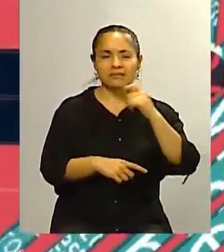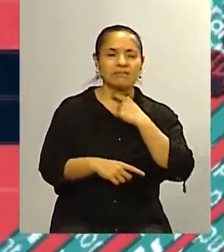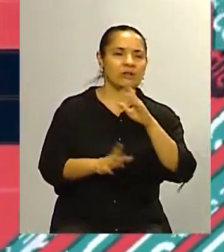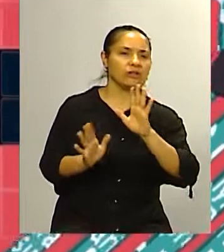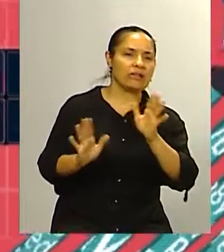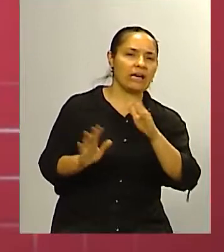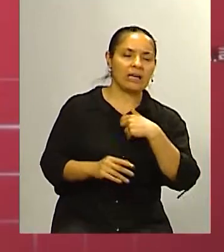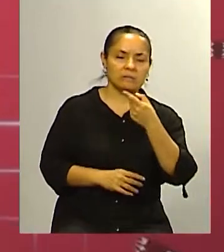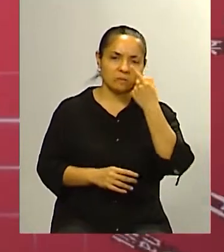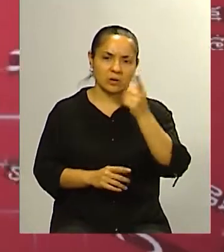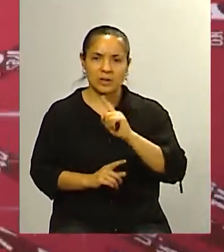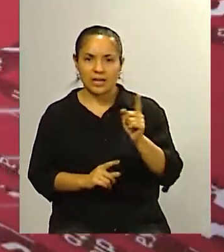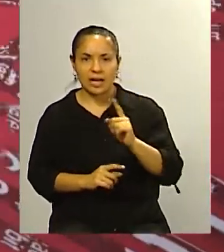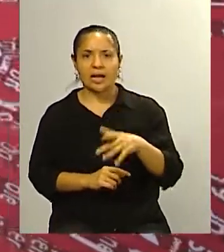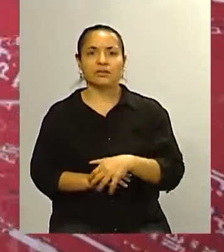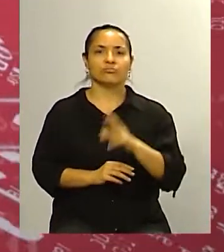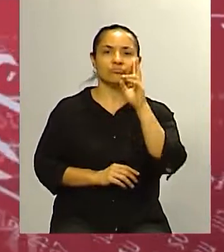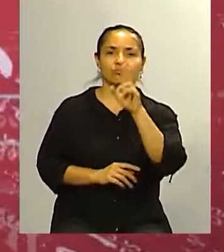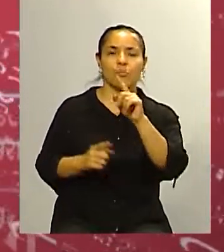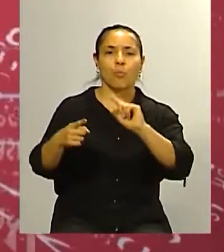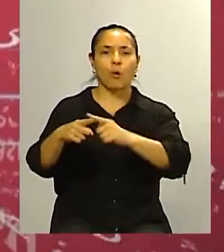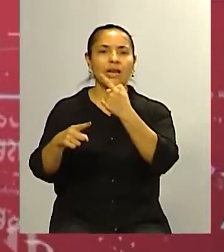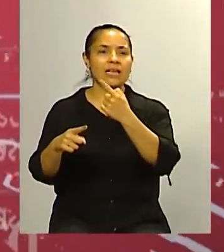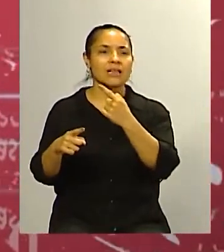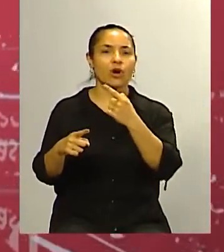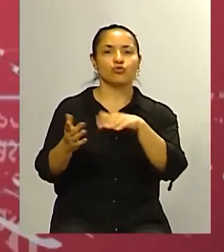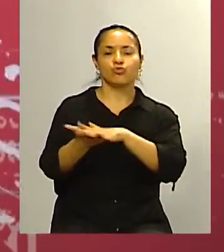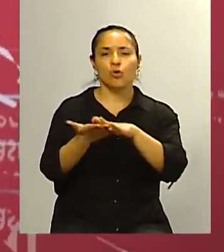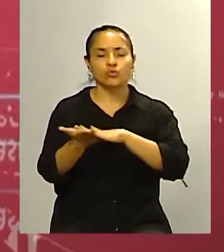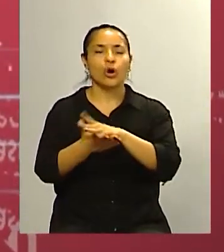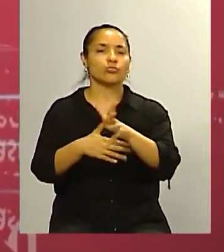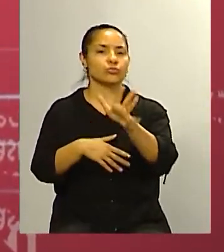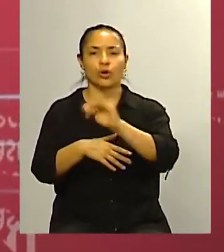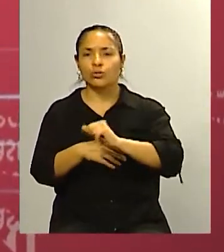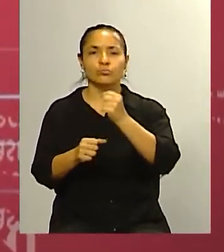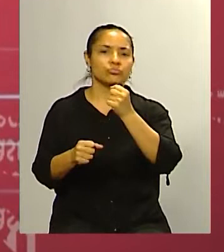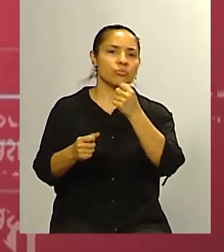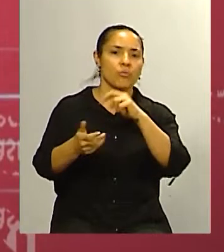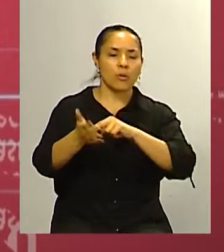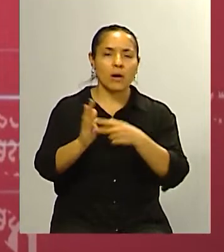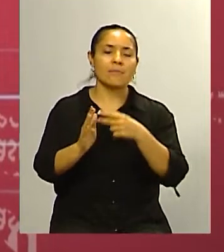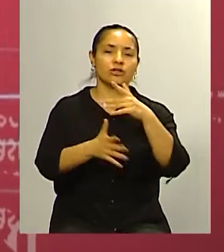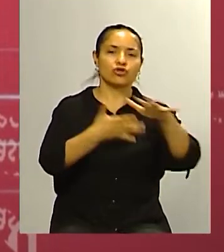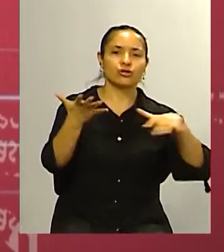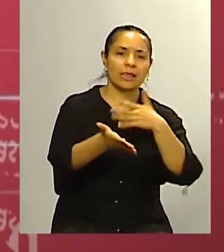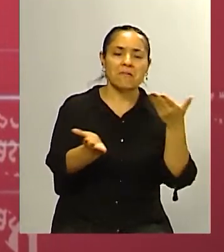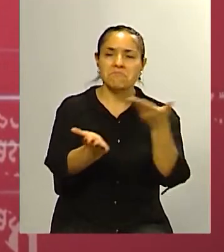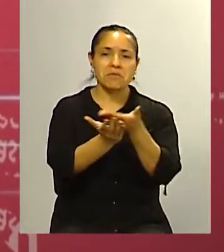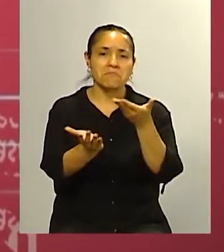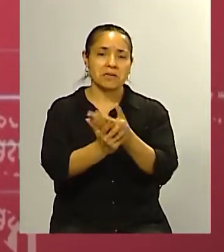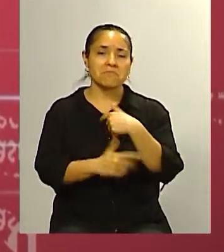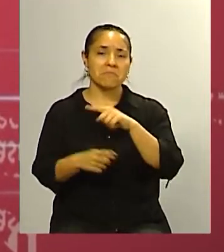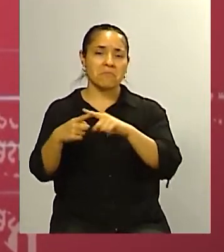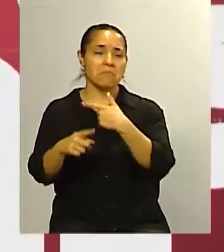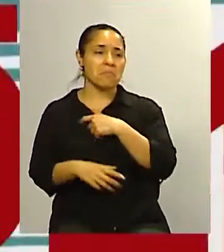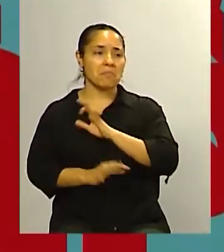ve que los políticos no están resolviendo la diaria que que que le pide obviamente por eso entre una de las